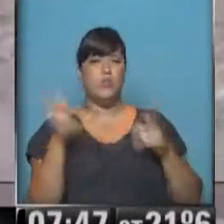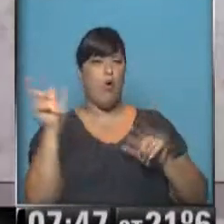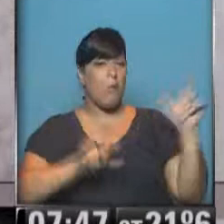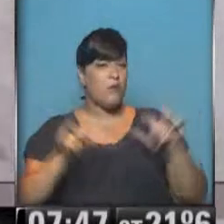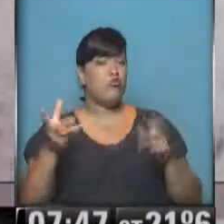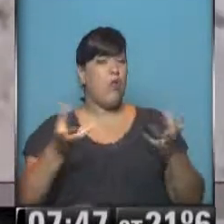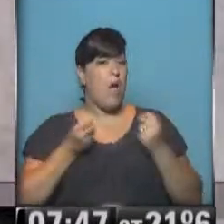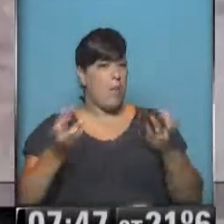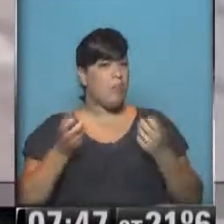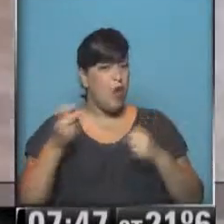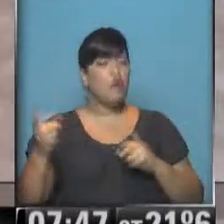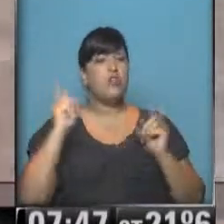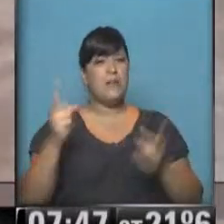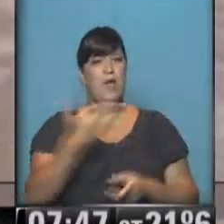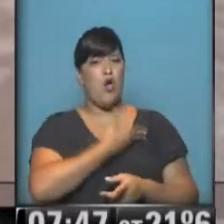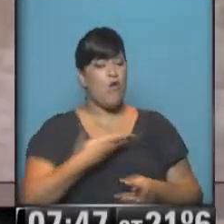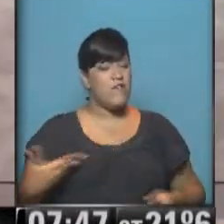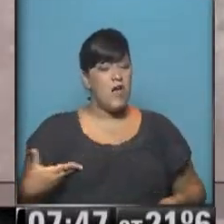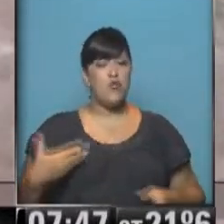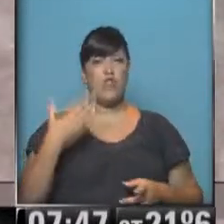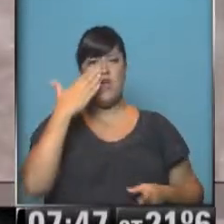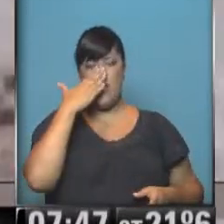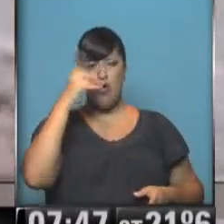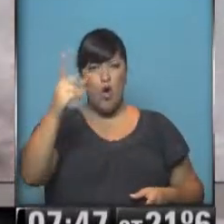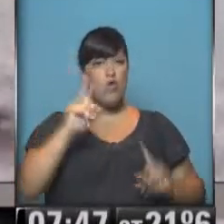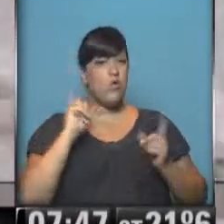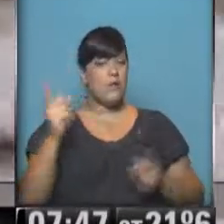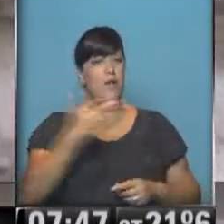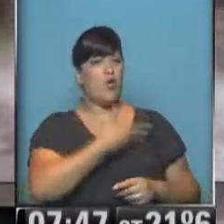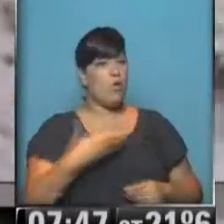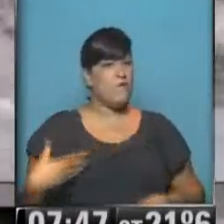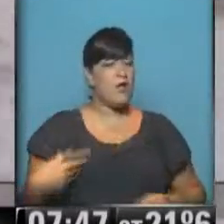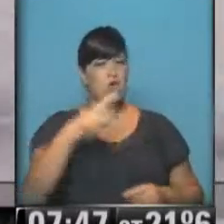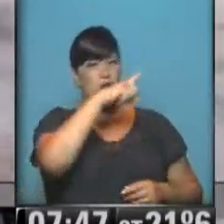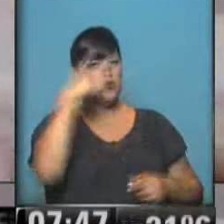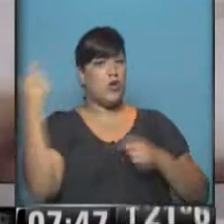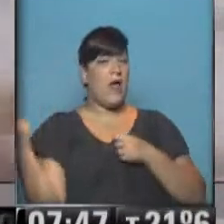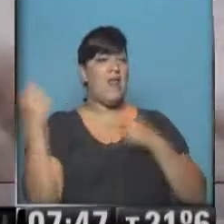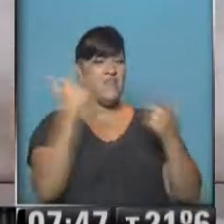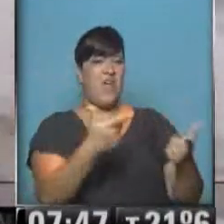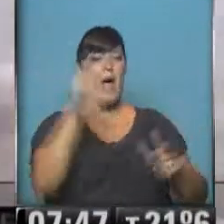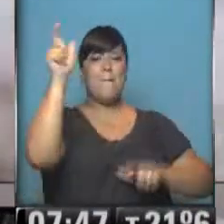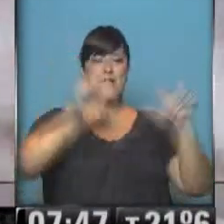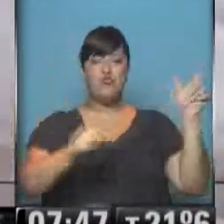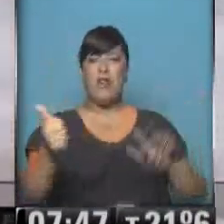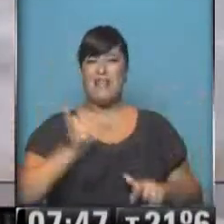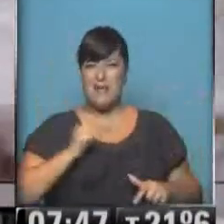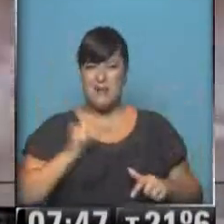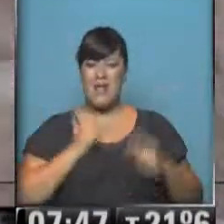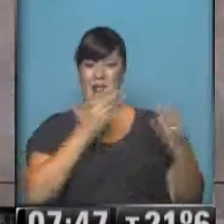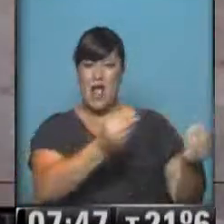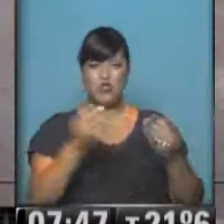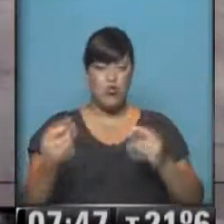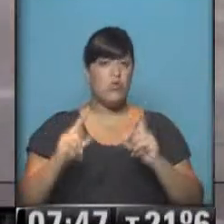del gobierno de la provincia de Córdoba, el gobierno nacional también mandó gente de armarías, así que estamos trabajando